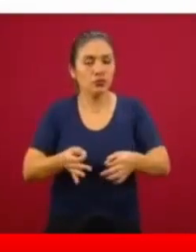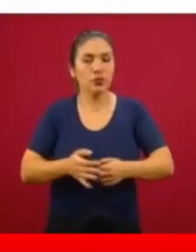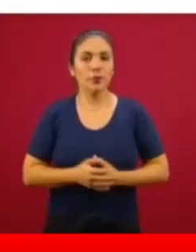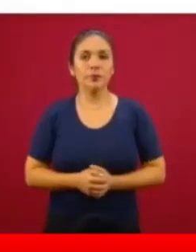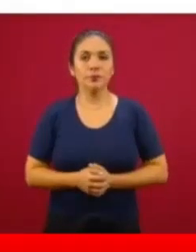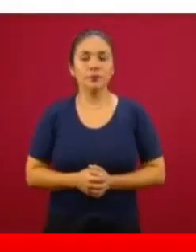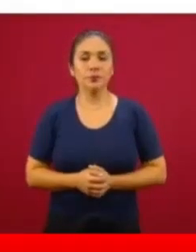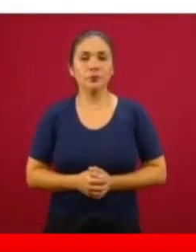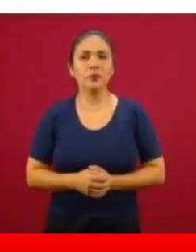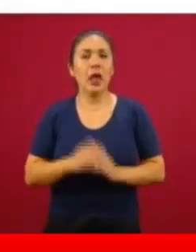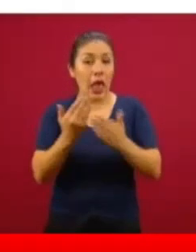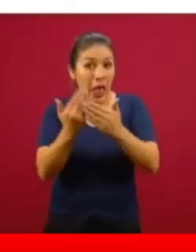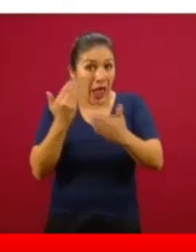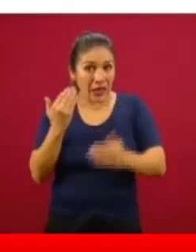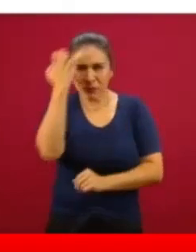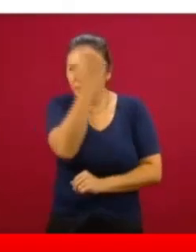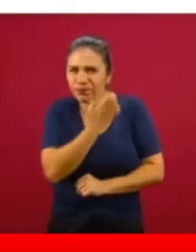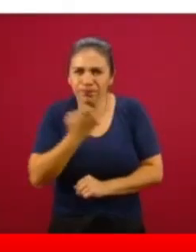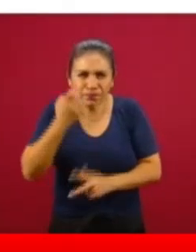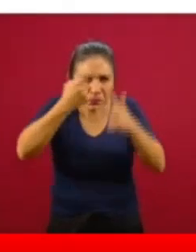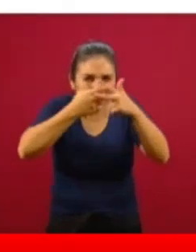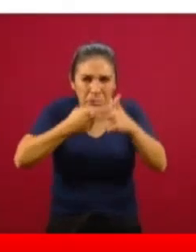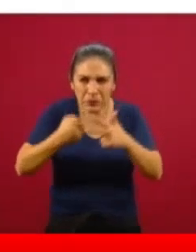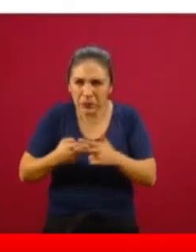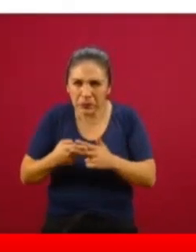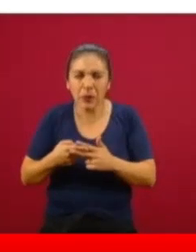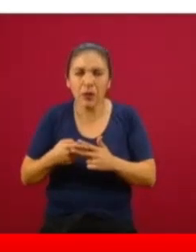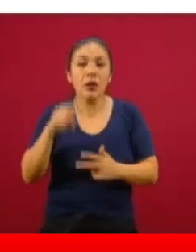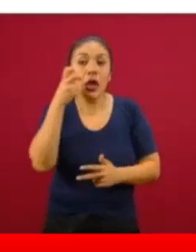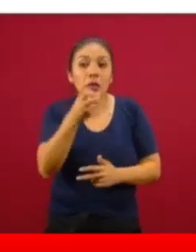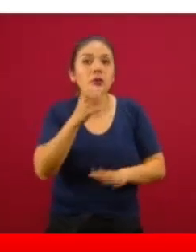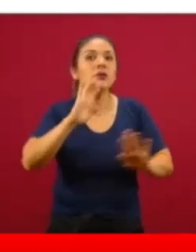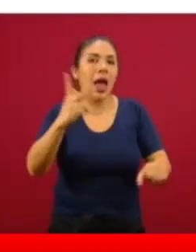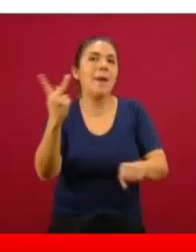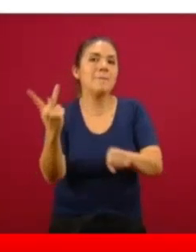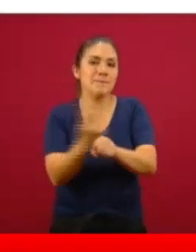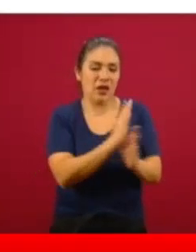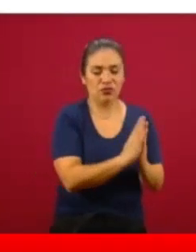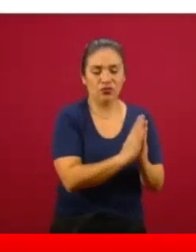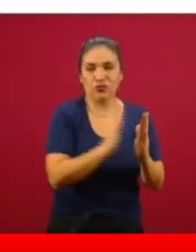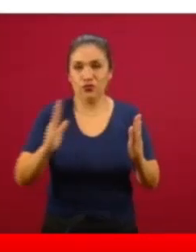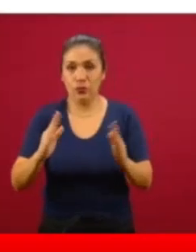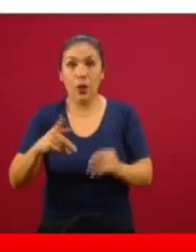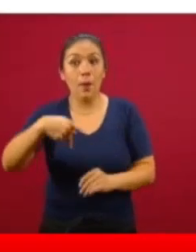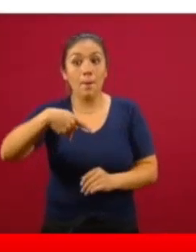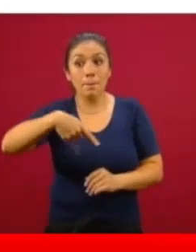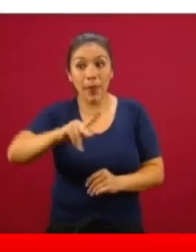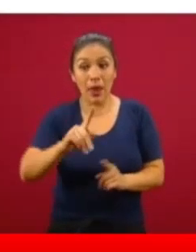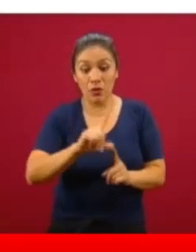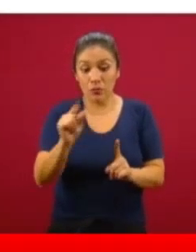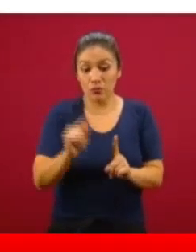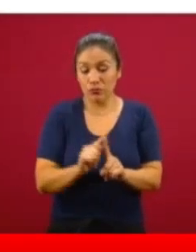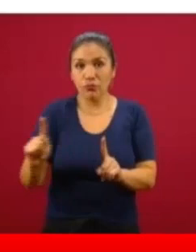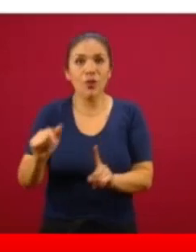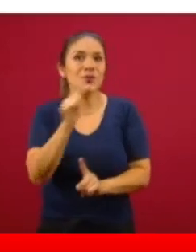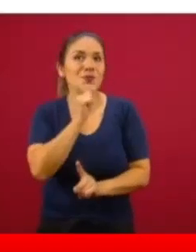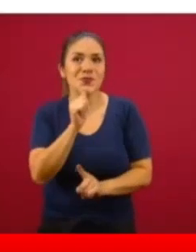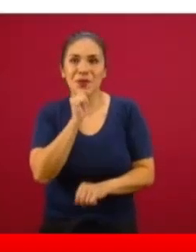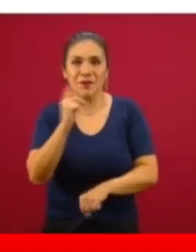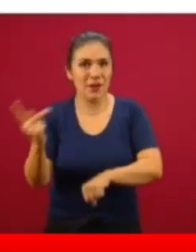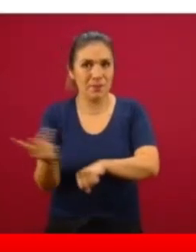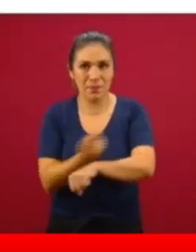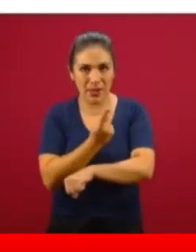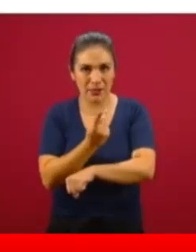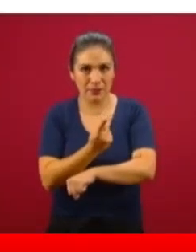Cuando se hizo la predicción, esto de aquí para acá ya había ocurrido, pero esto de aquí para acá no había ocurrido.